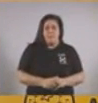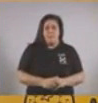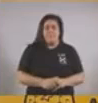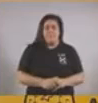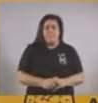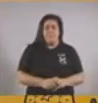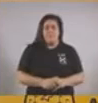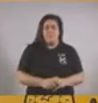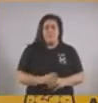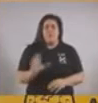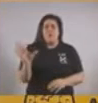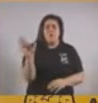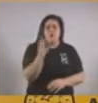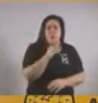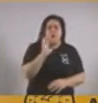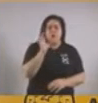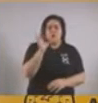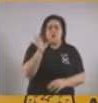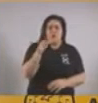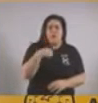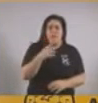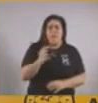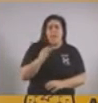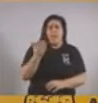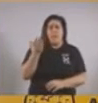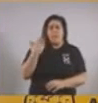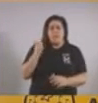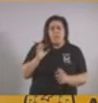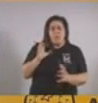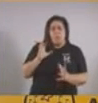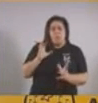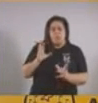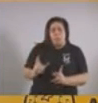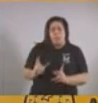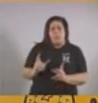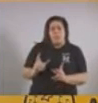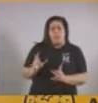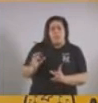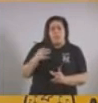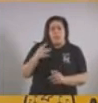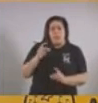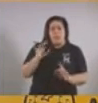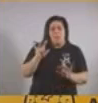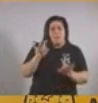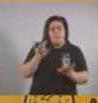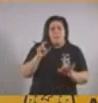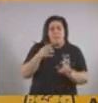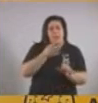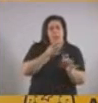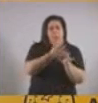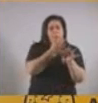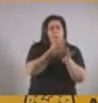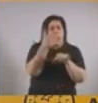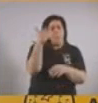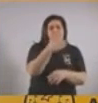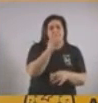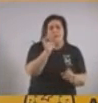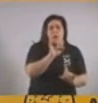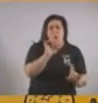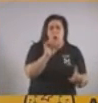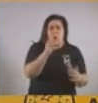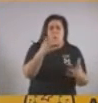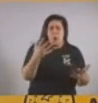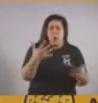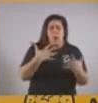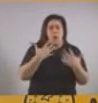Todos sabemos el enorme daño que causó que a lo largo de todo el año pasado los chicos no concurriesen a las aulas, más allá